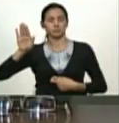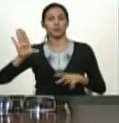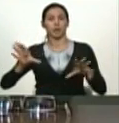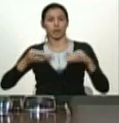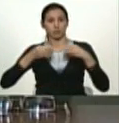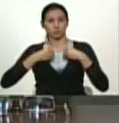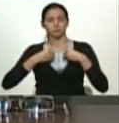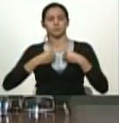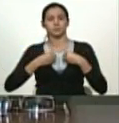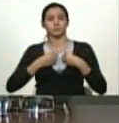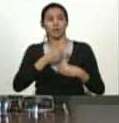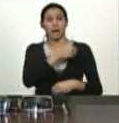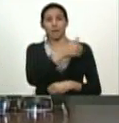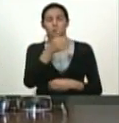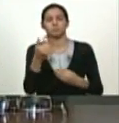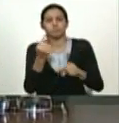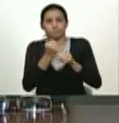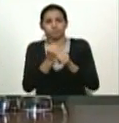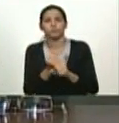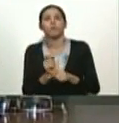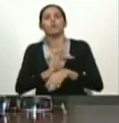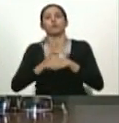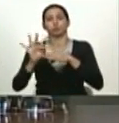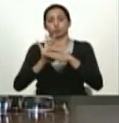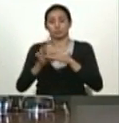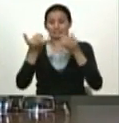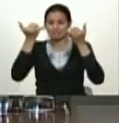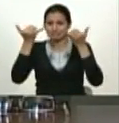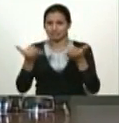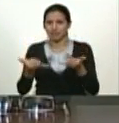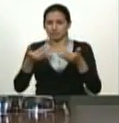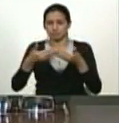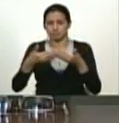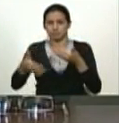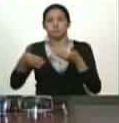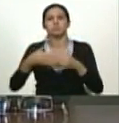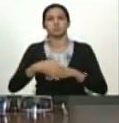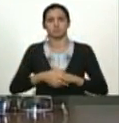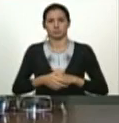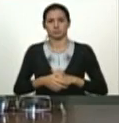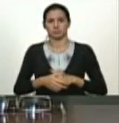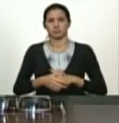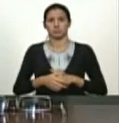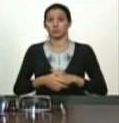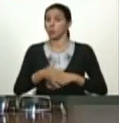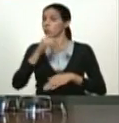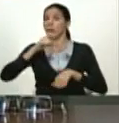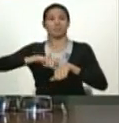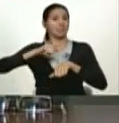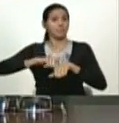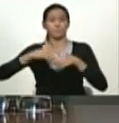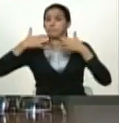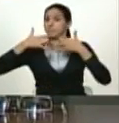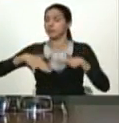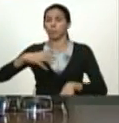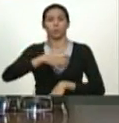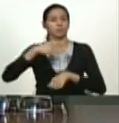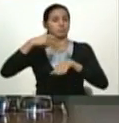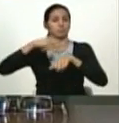sus funciones desde este mismo segundo no hay tiempo para perder